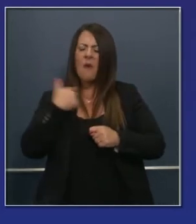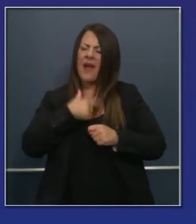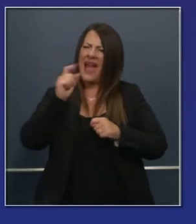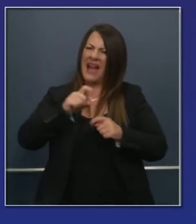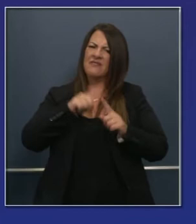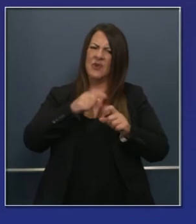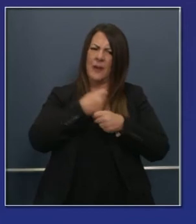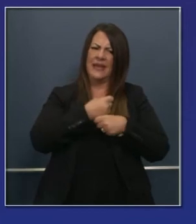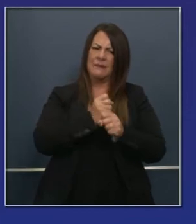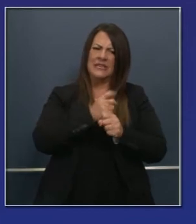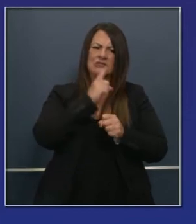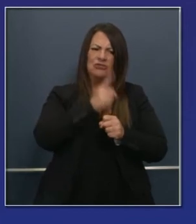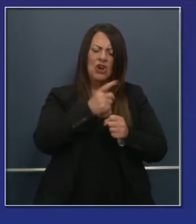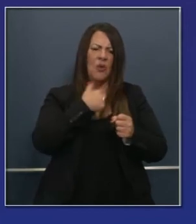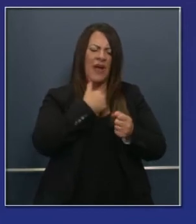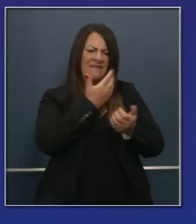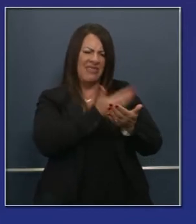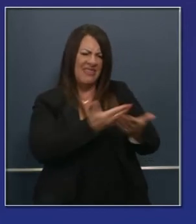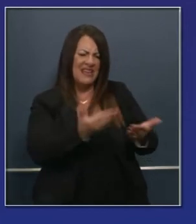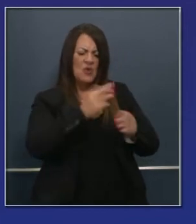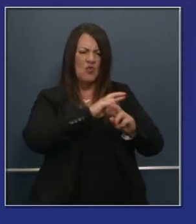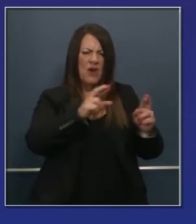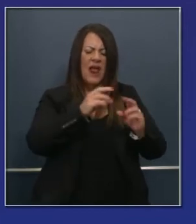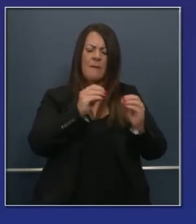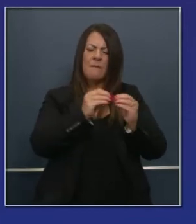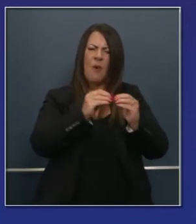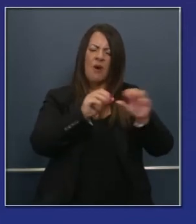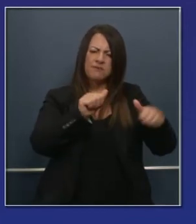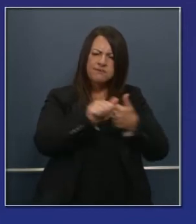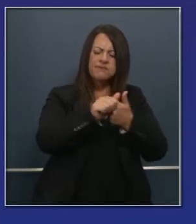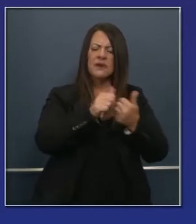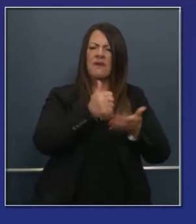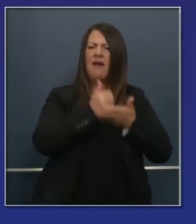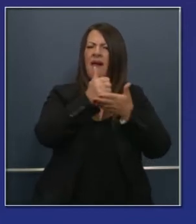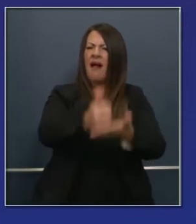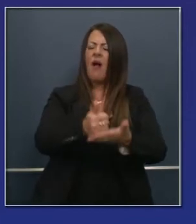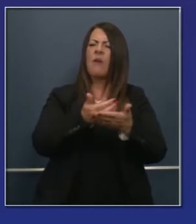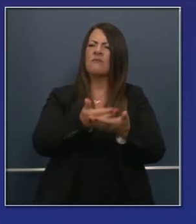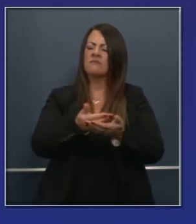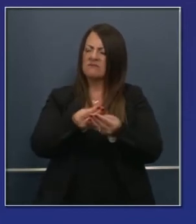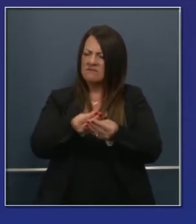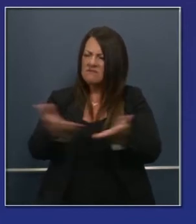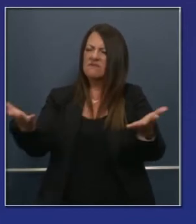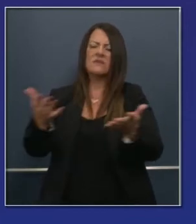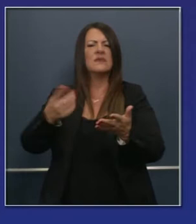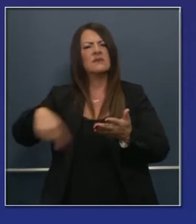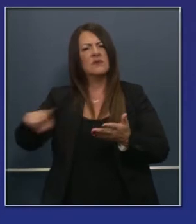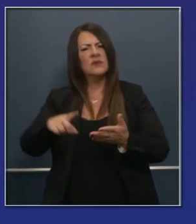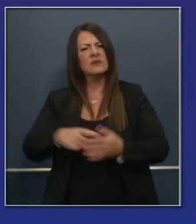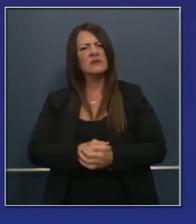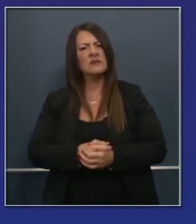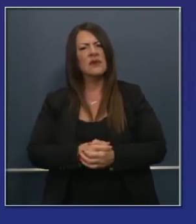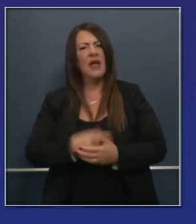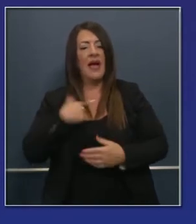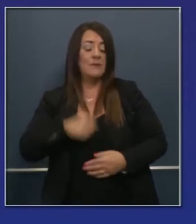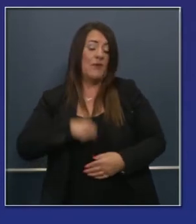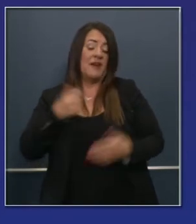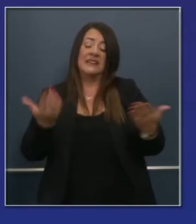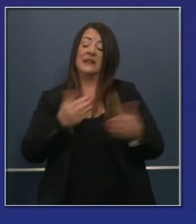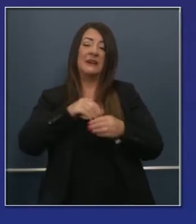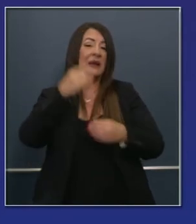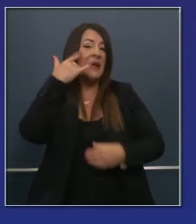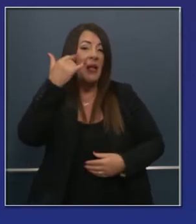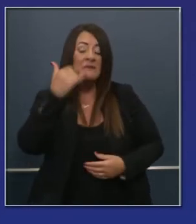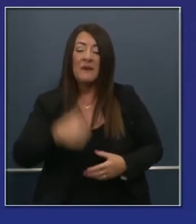puntos de conexión. No es algo tan sencillo. Algunos dirán, bueno, hay recursos que faltan. Yo diría